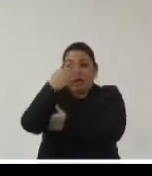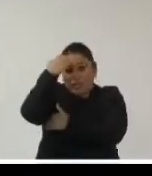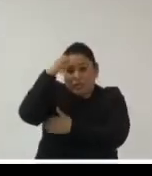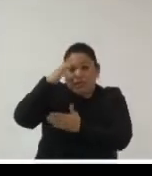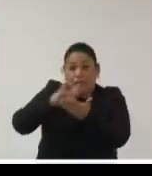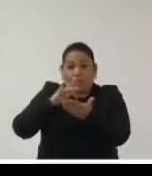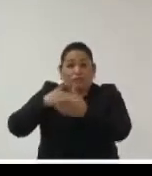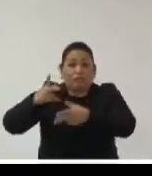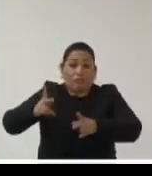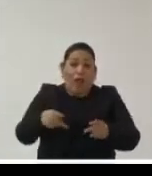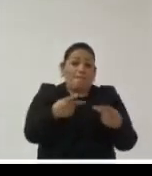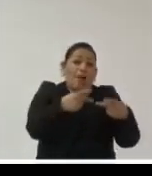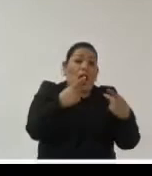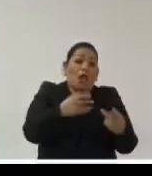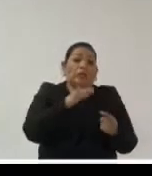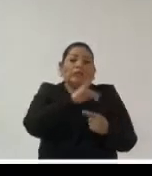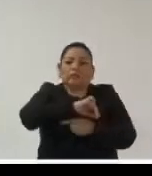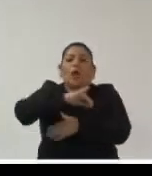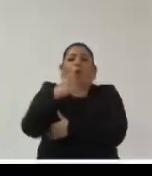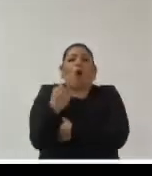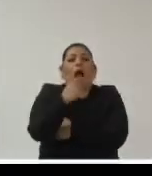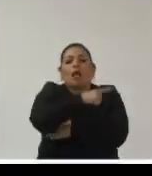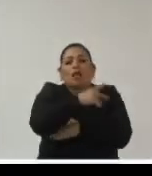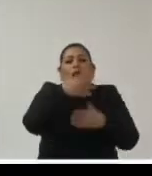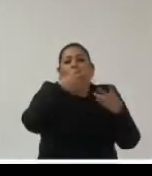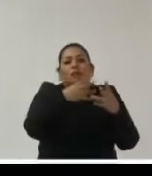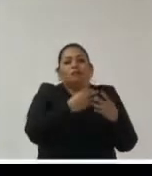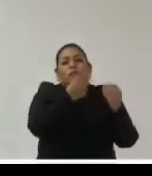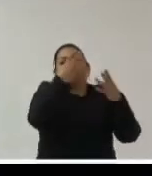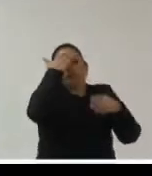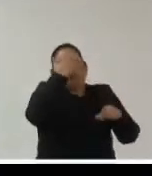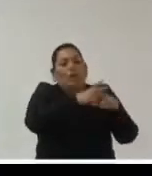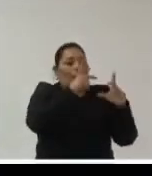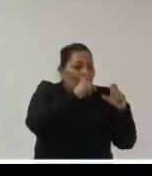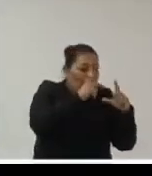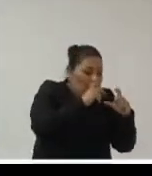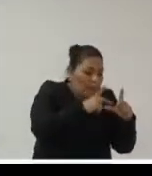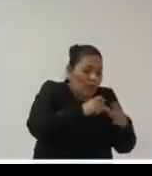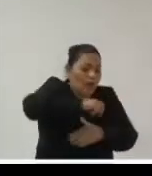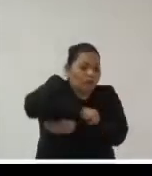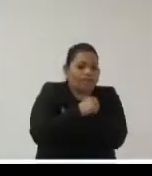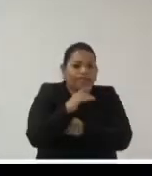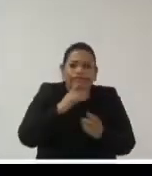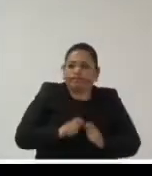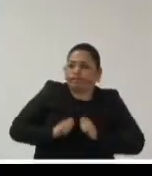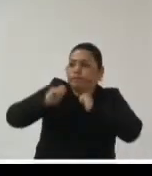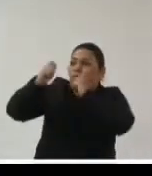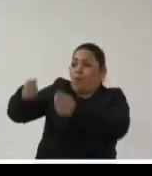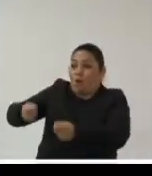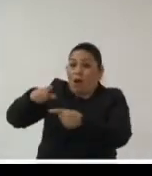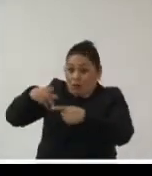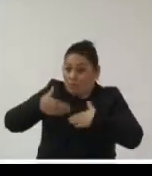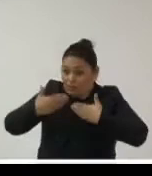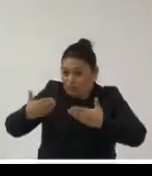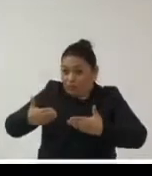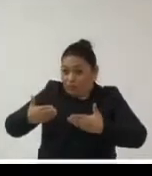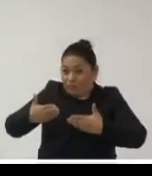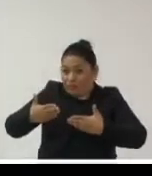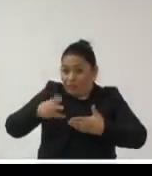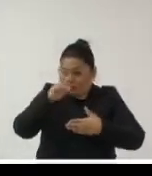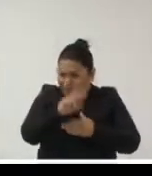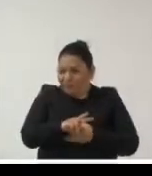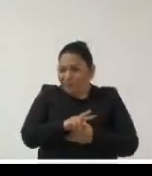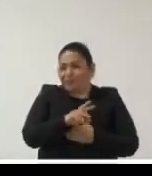están vendiendo los repositorios electrónicos que ni siquiera son repositorios confiables porque si lo fueran por lo menos tendríamos algo